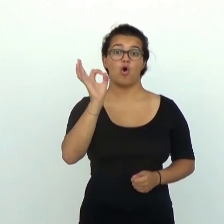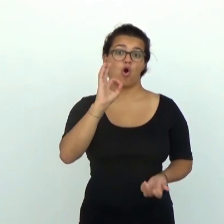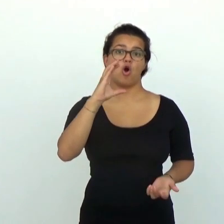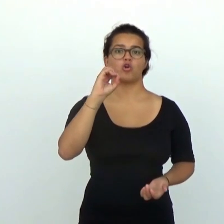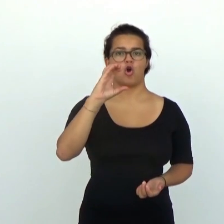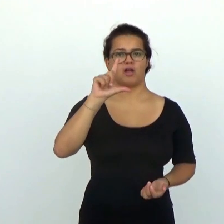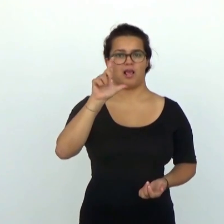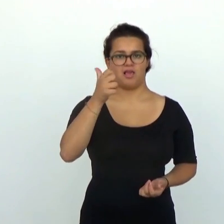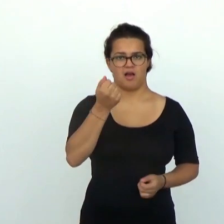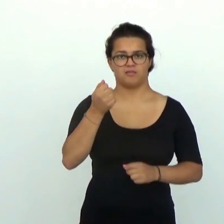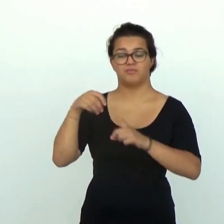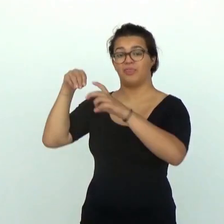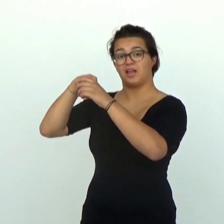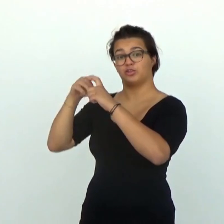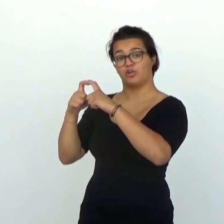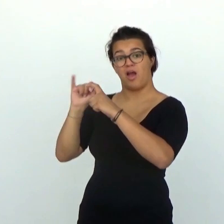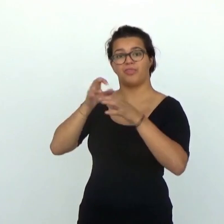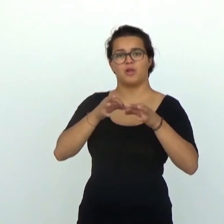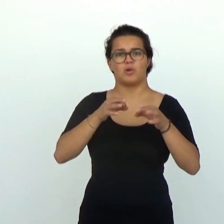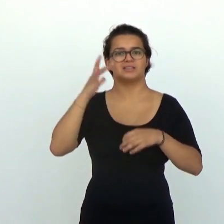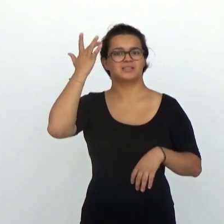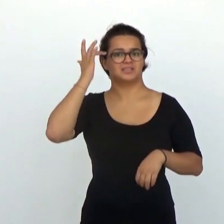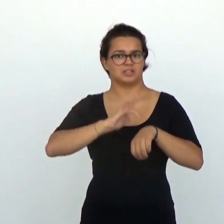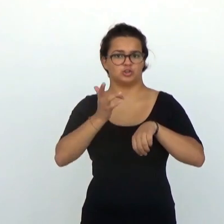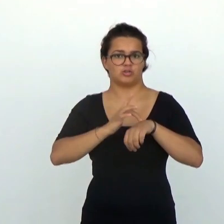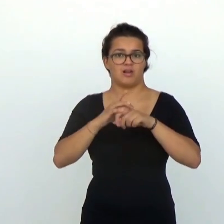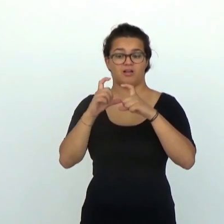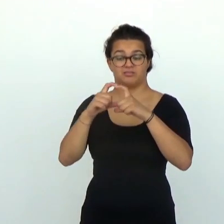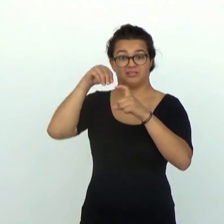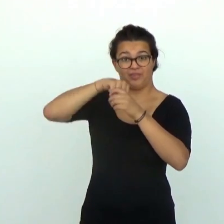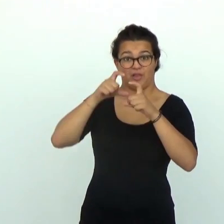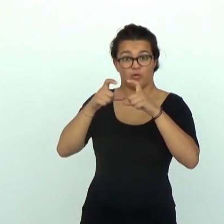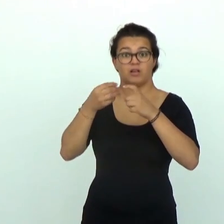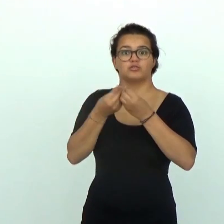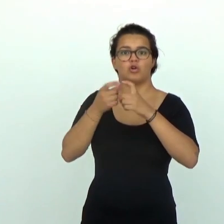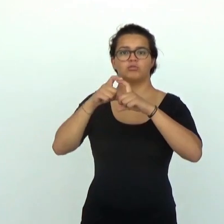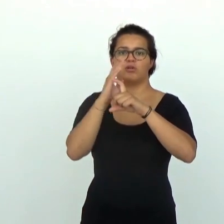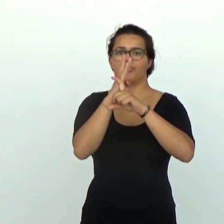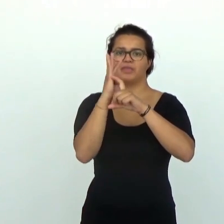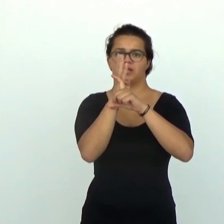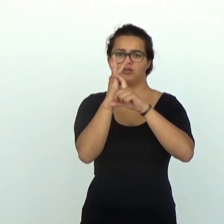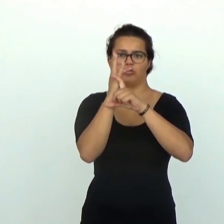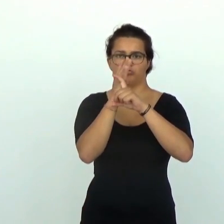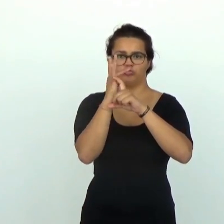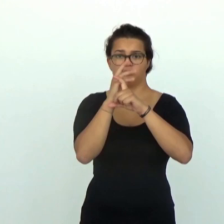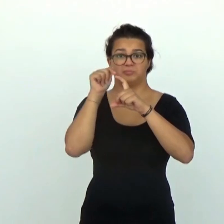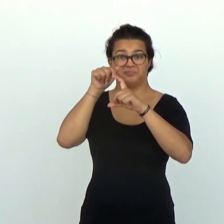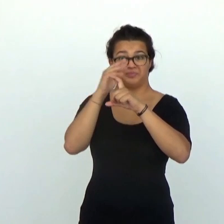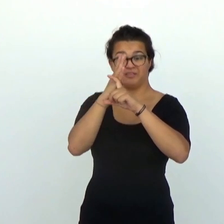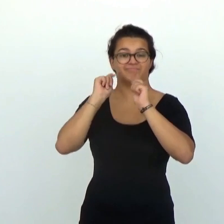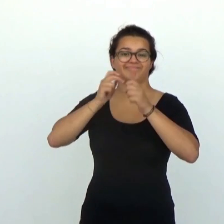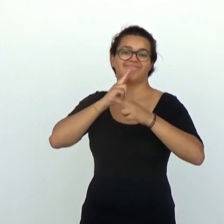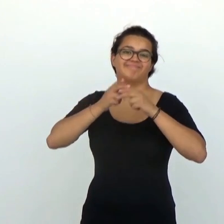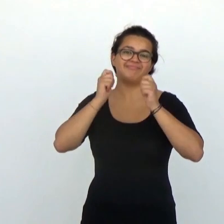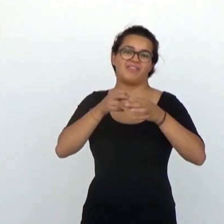En el caracol se encuentran las células sensoriales de la audición. Son unas células simpáticas, dotadas de un penacho de cilios,